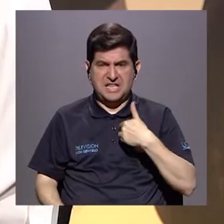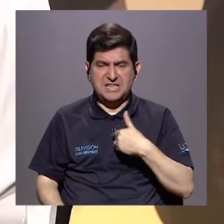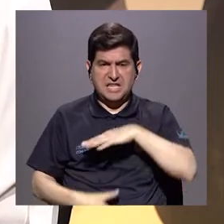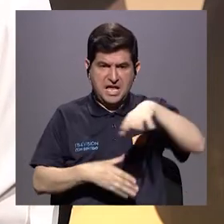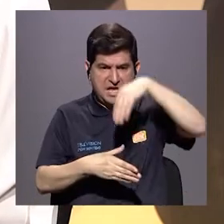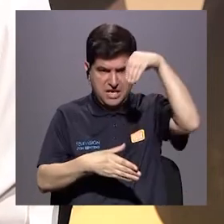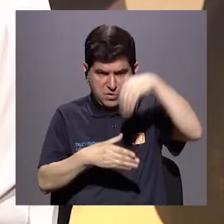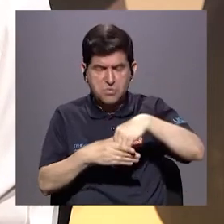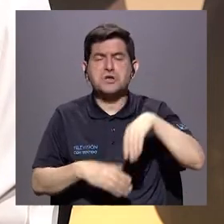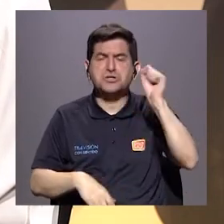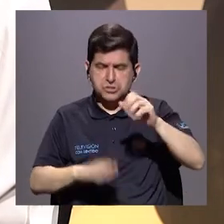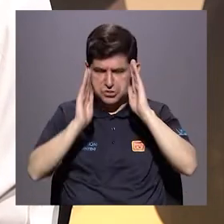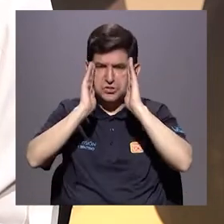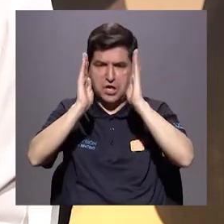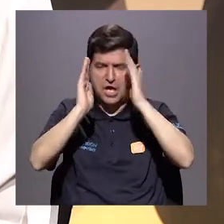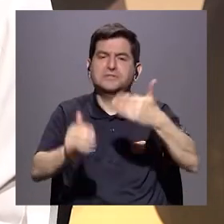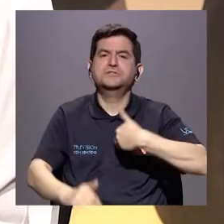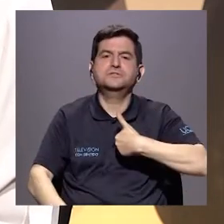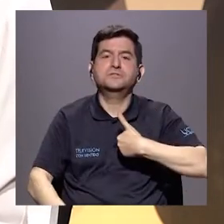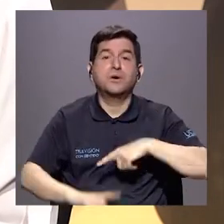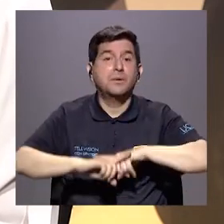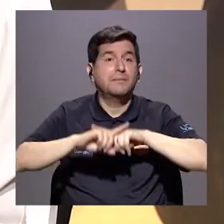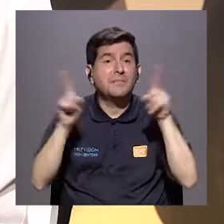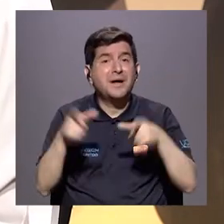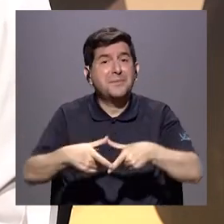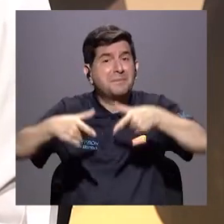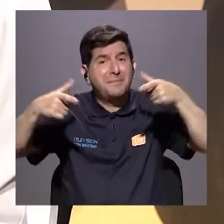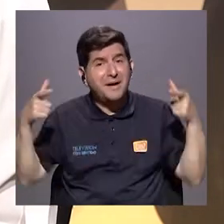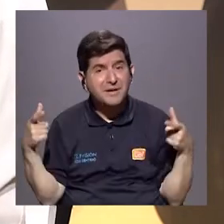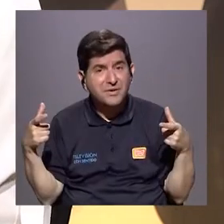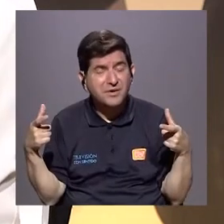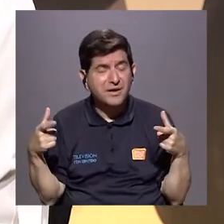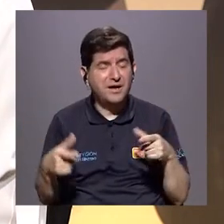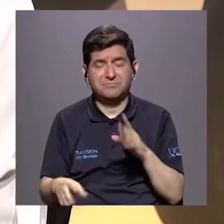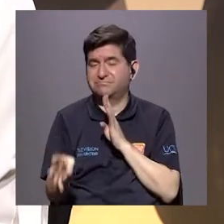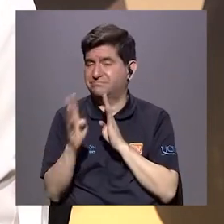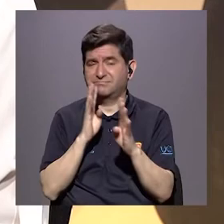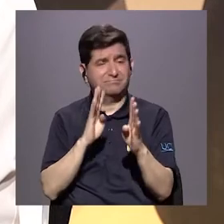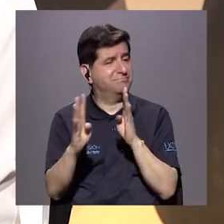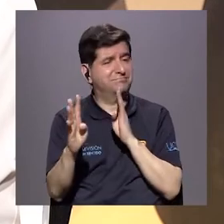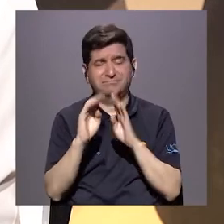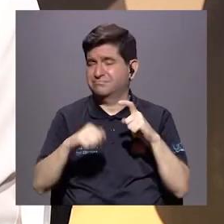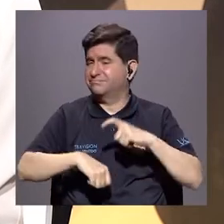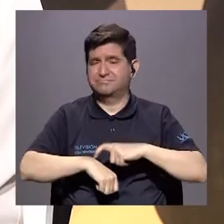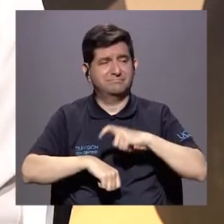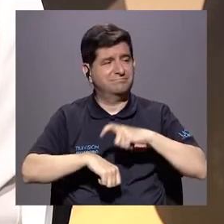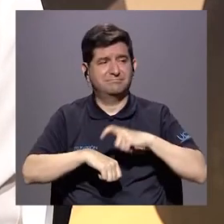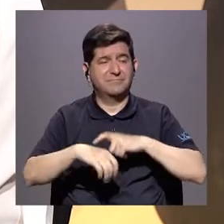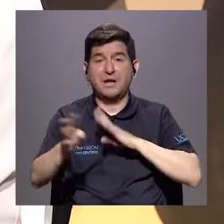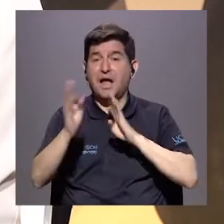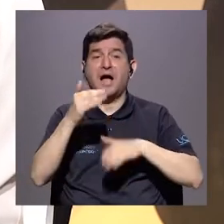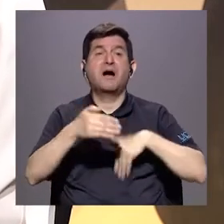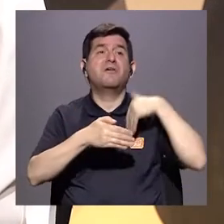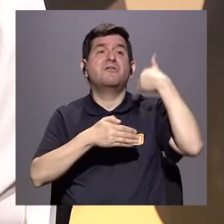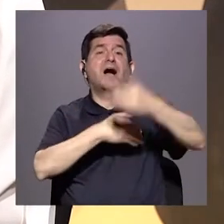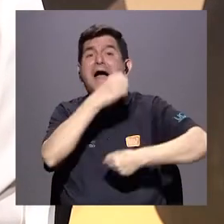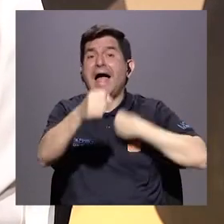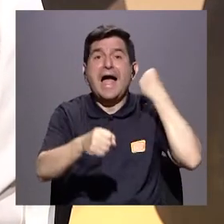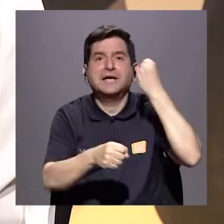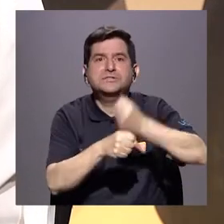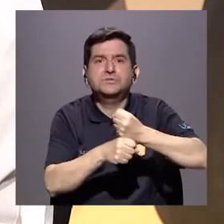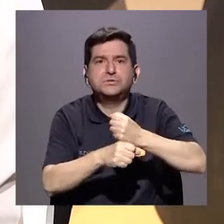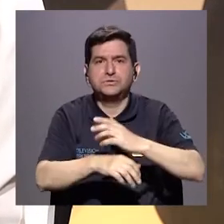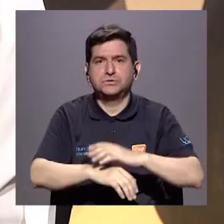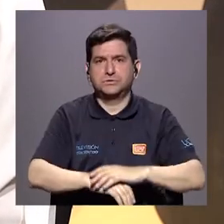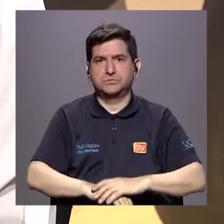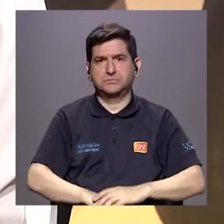contexto donde van a ser escuchados, pero la mayoría no habla en ese momento, sino que habla hasta años después